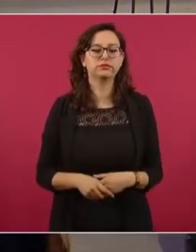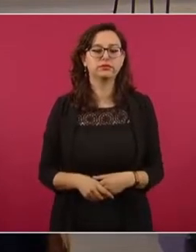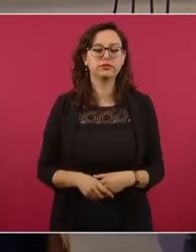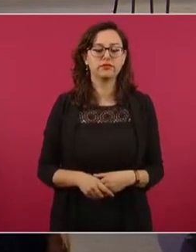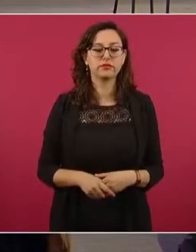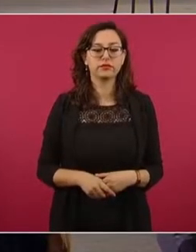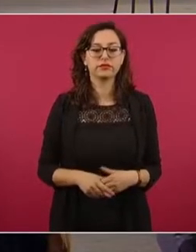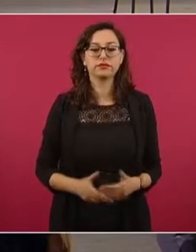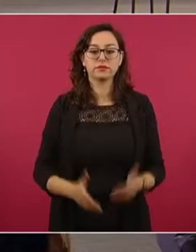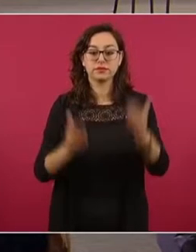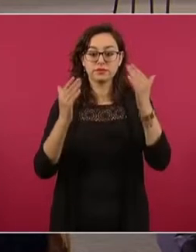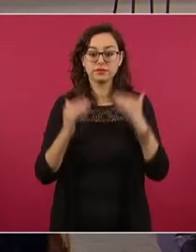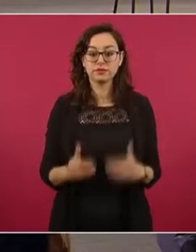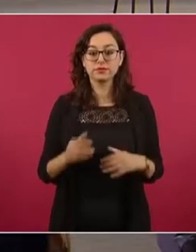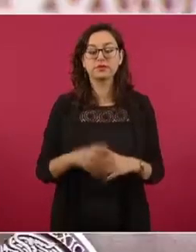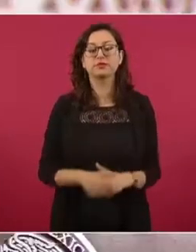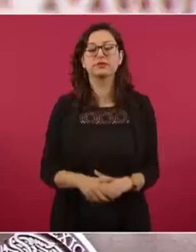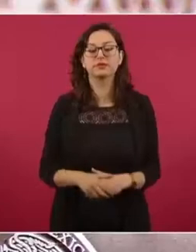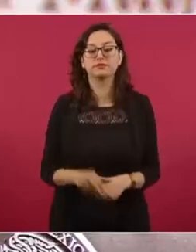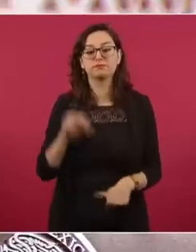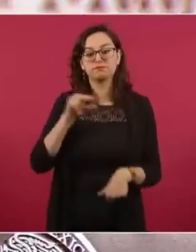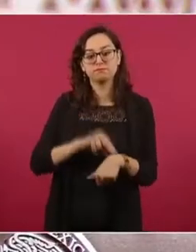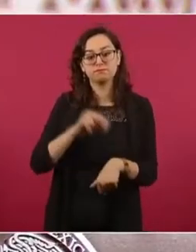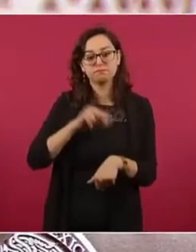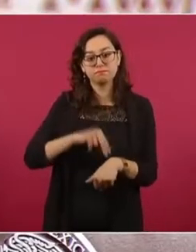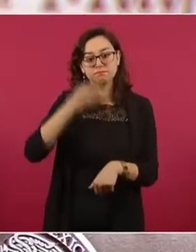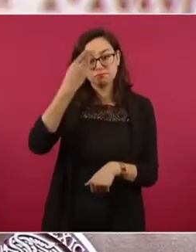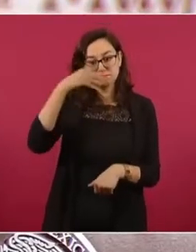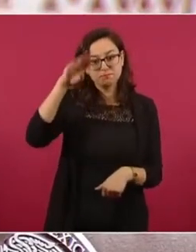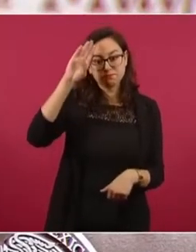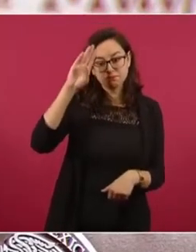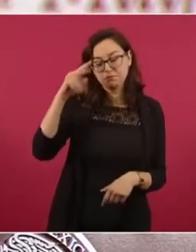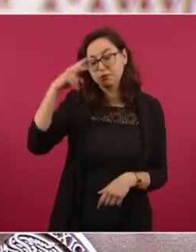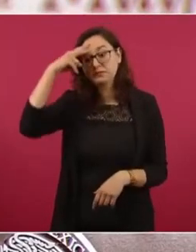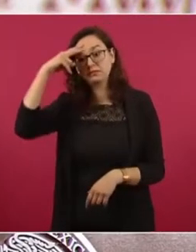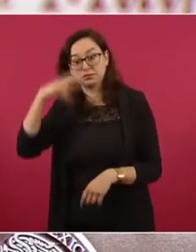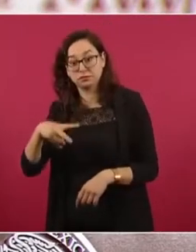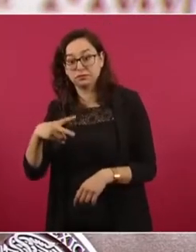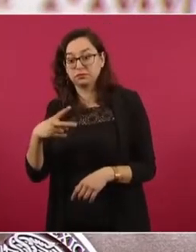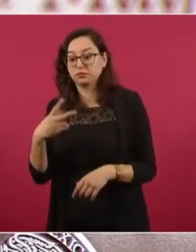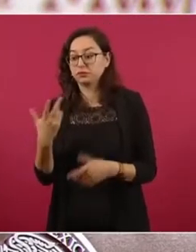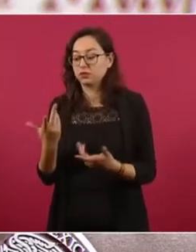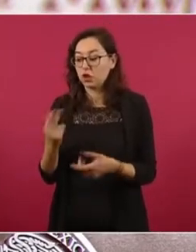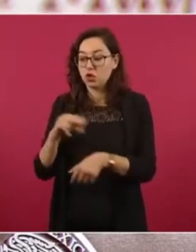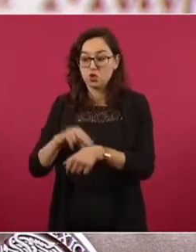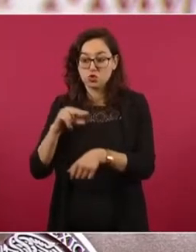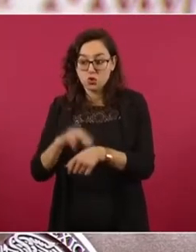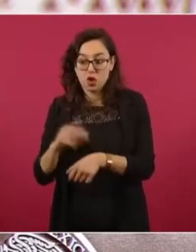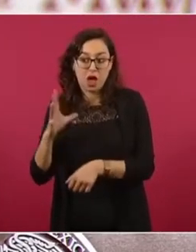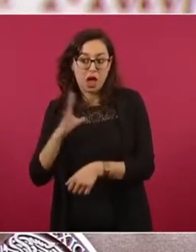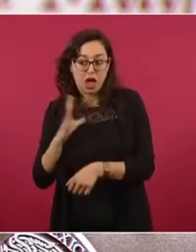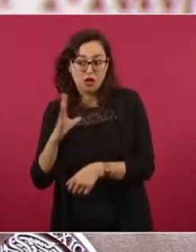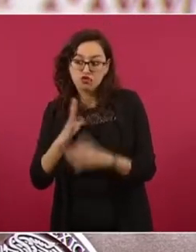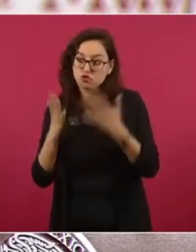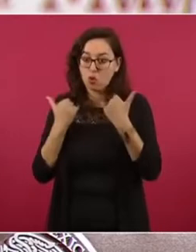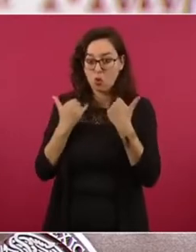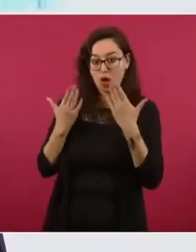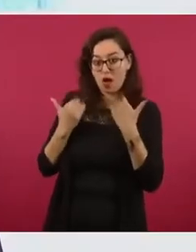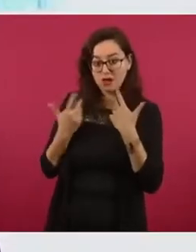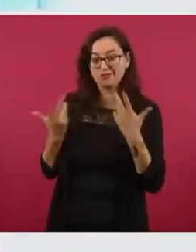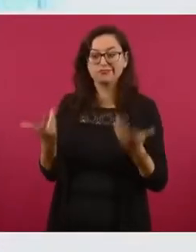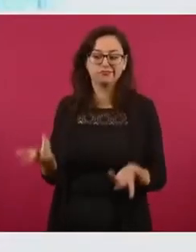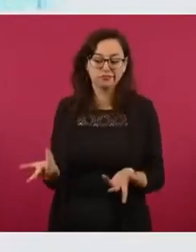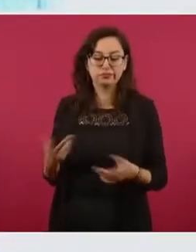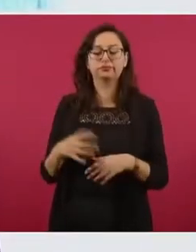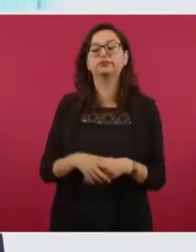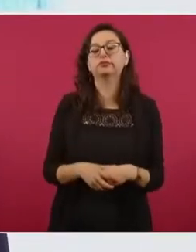Los médicos cubanos y la falta de médicos en México. Tras el anuncio del presidente Andrés Manuel López